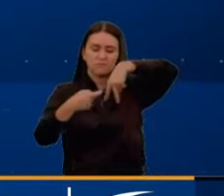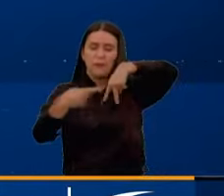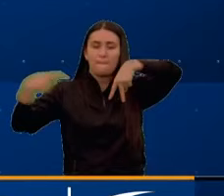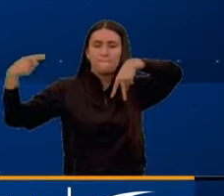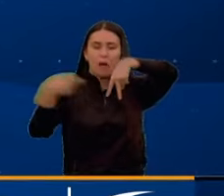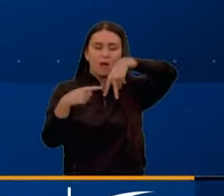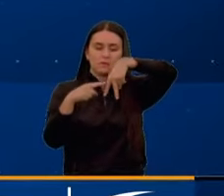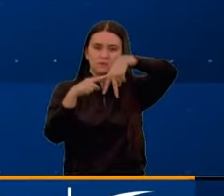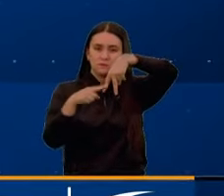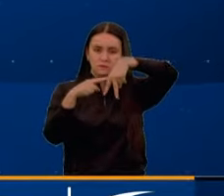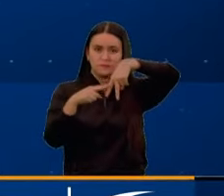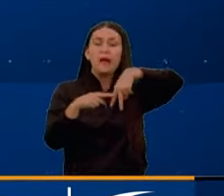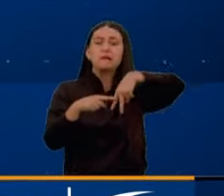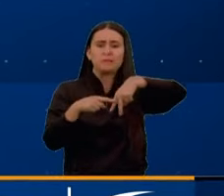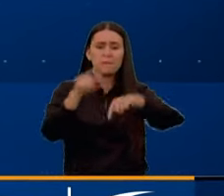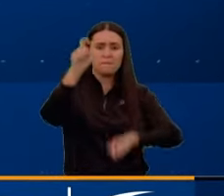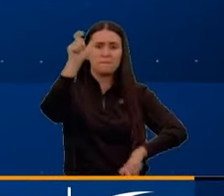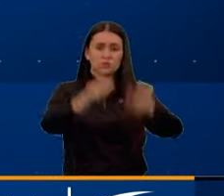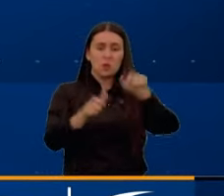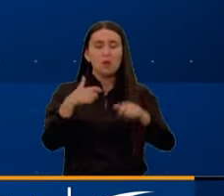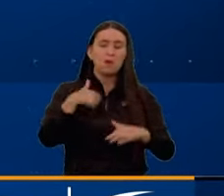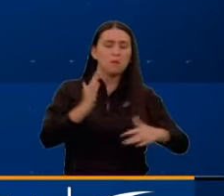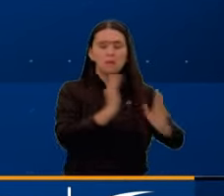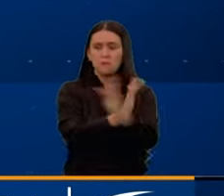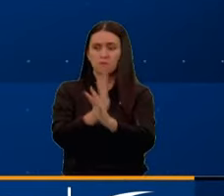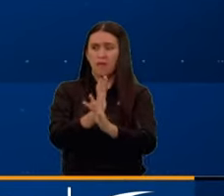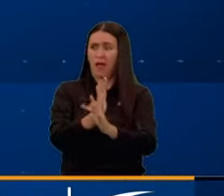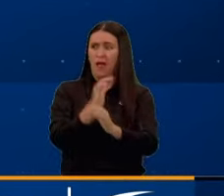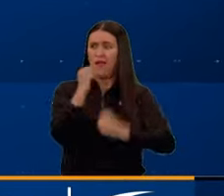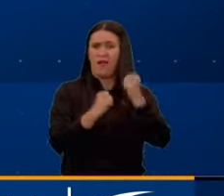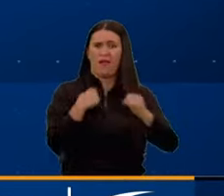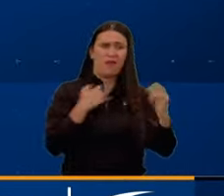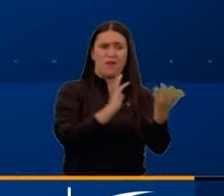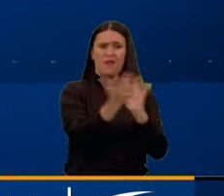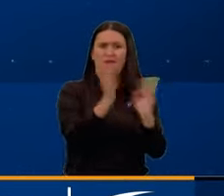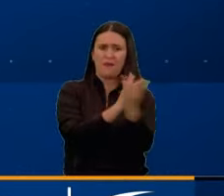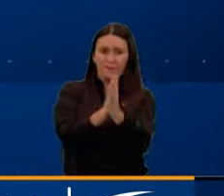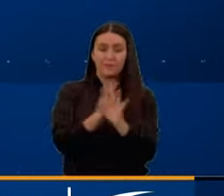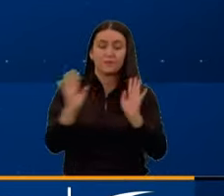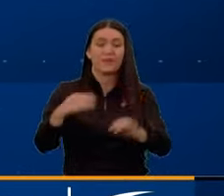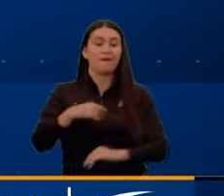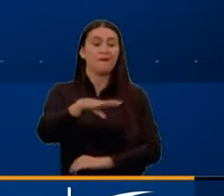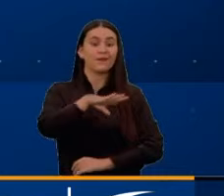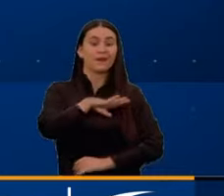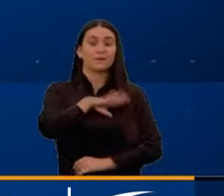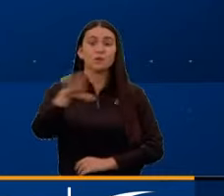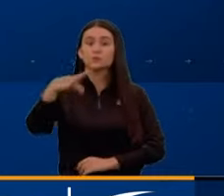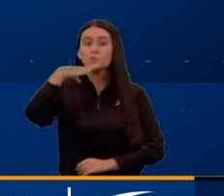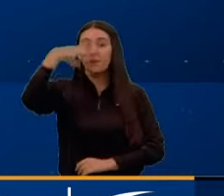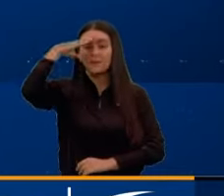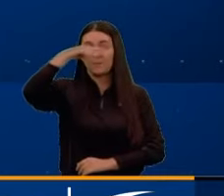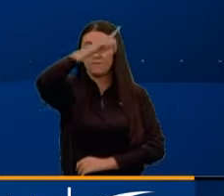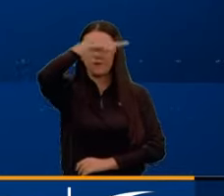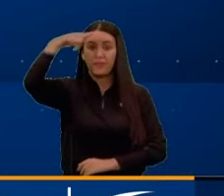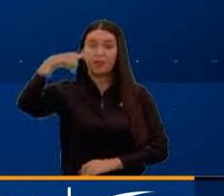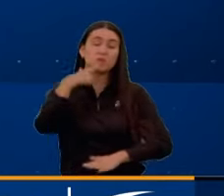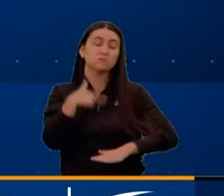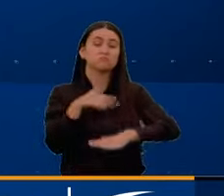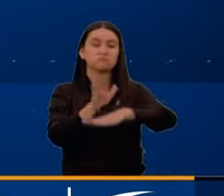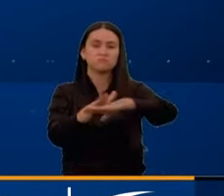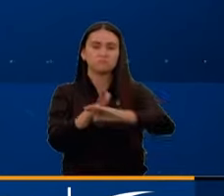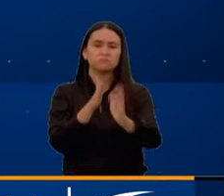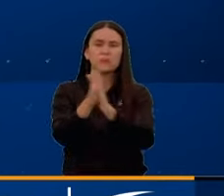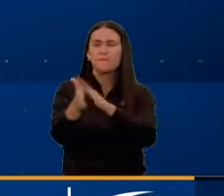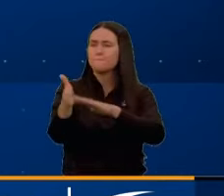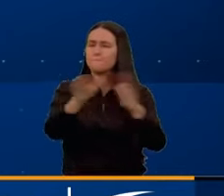Fueron momentos complejos para las personas que se encontraban en ese lugar. Dice el alcalde de Medellín, Federico Gutiérrez, que fueron